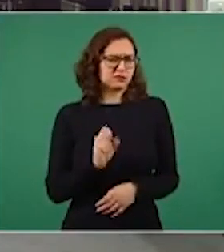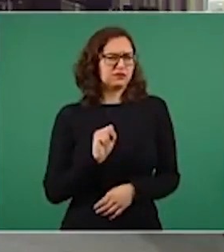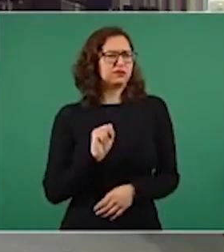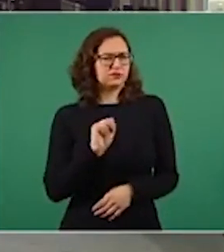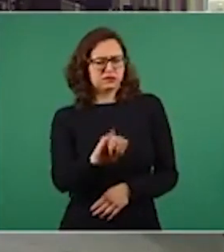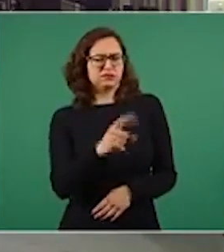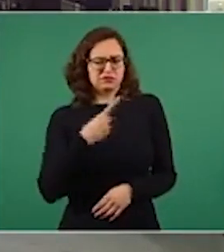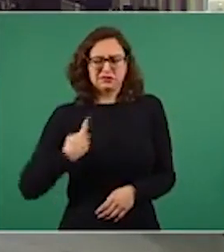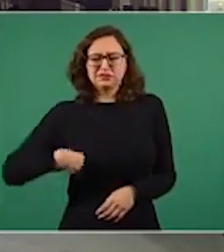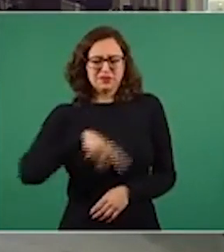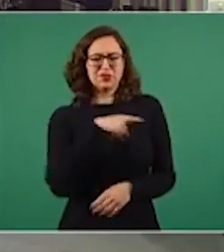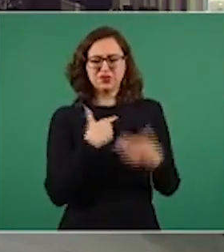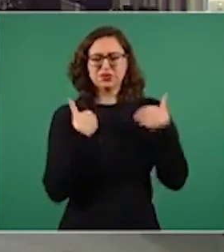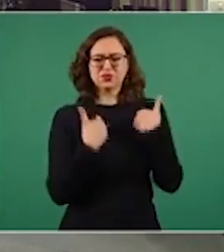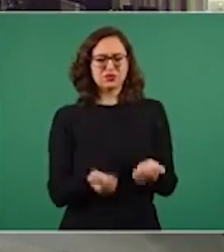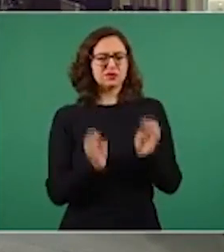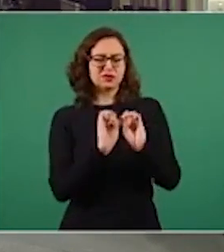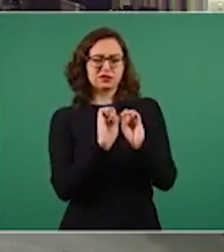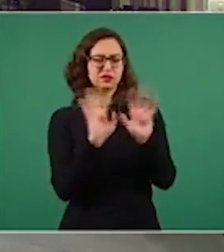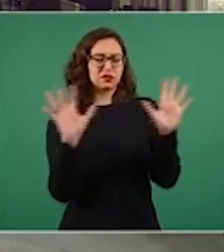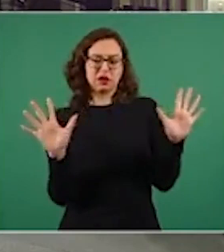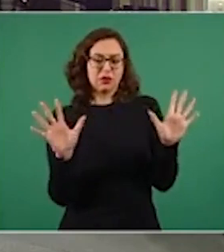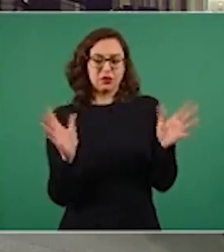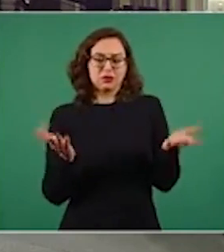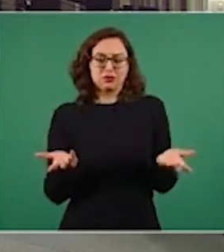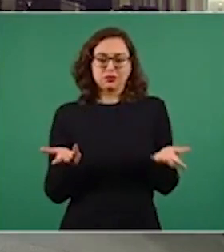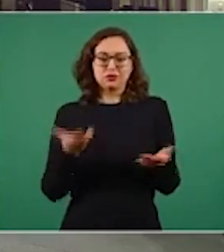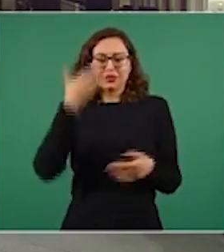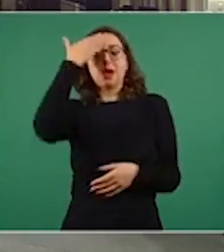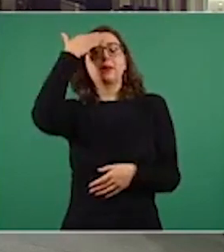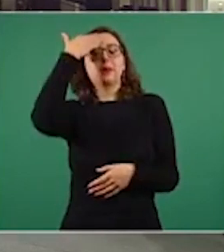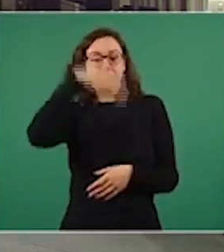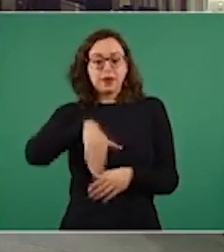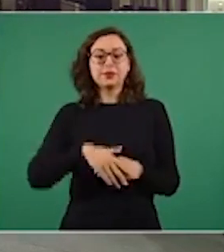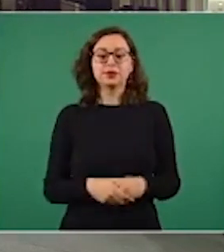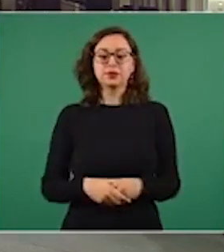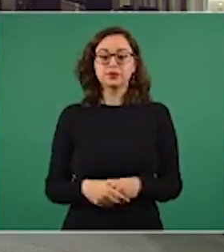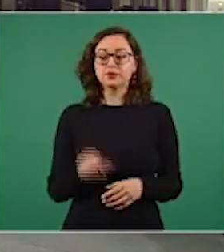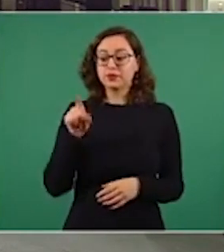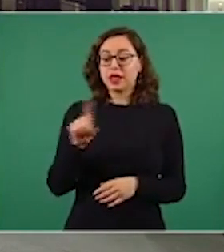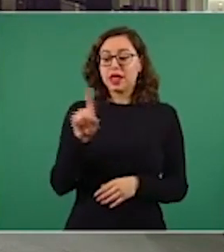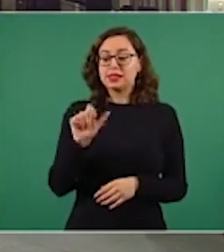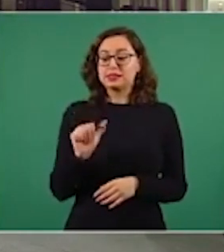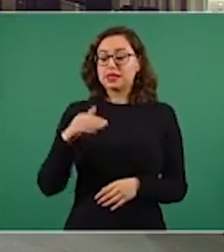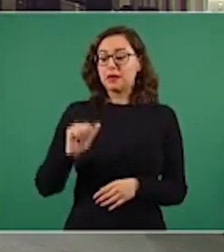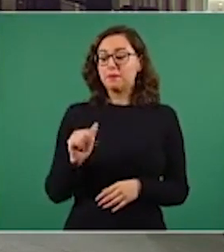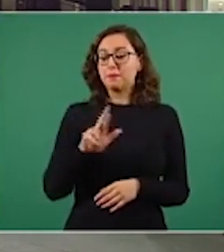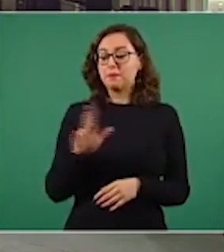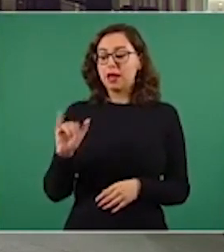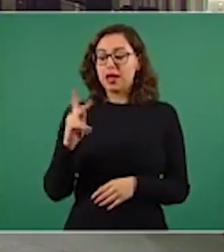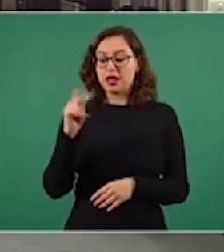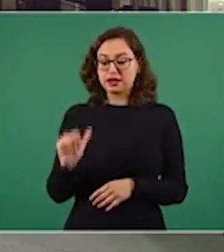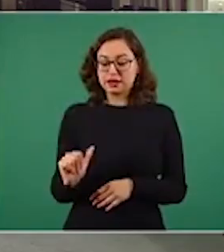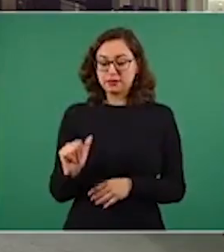En el laboratorio de periodismo publicamos un reportaje. Samarripa tomó el cargo en 2009 con una tasa de